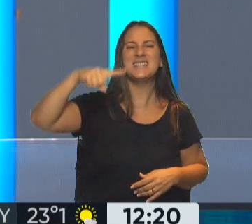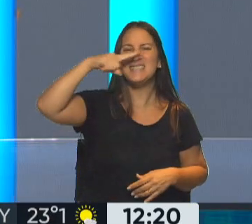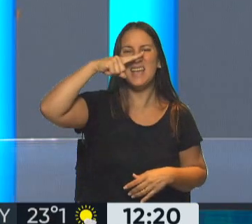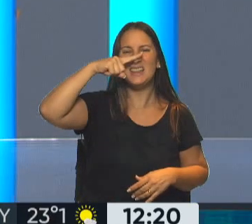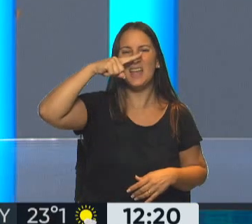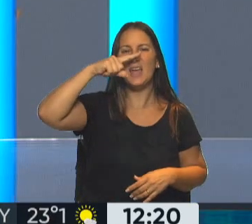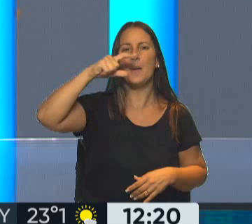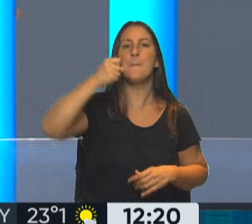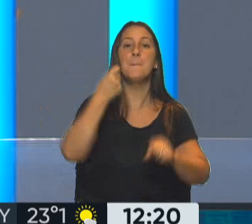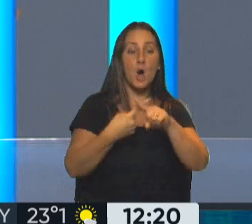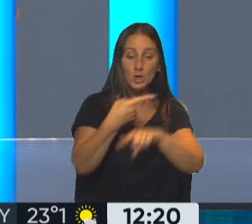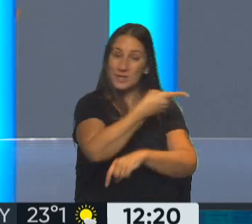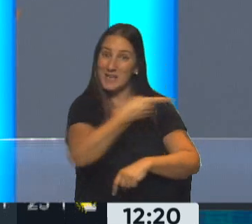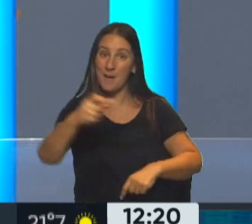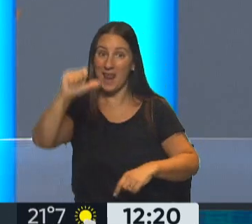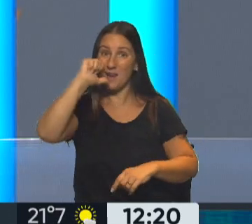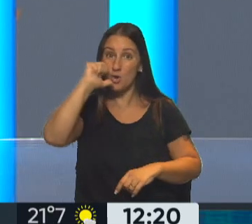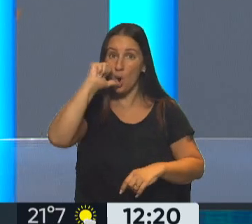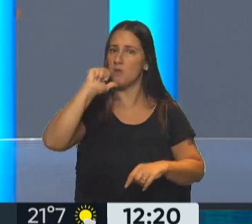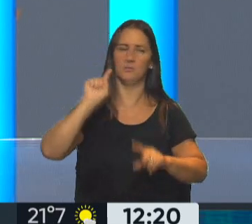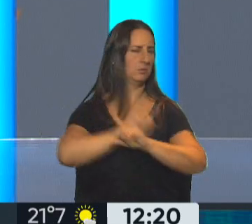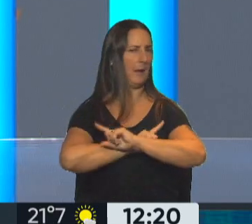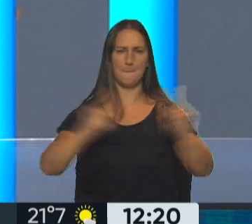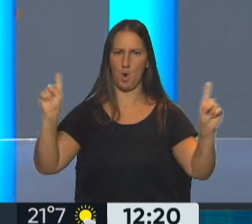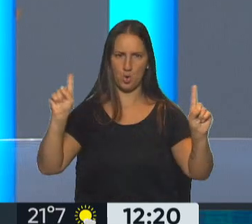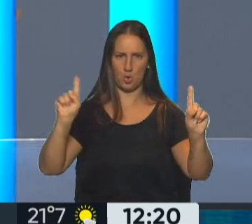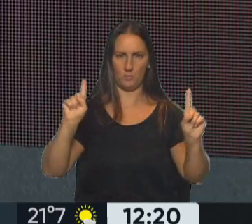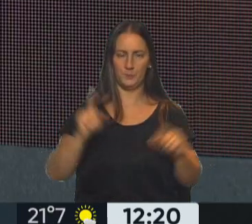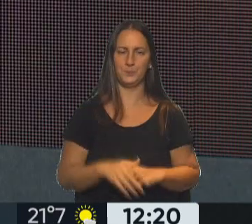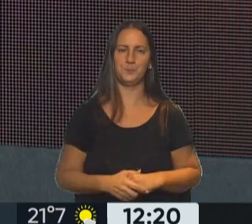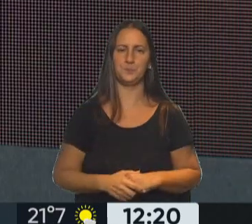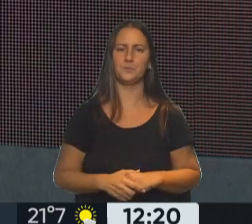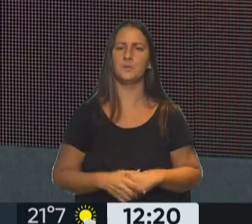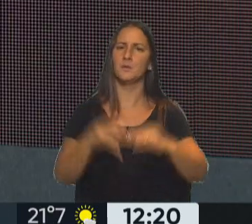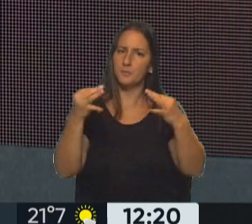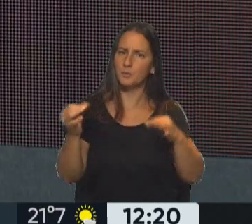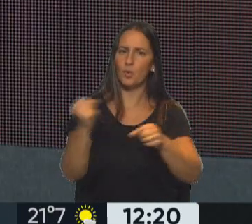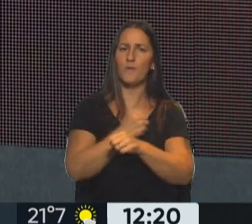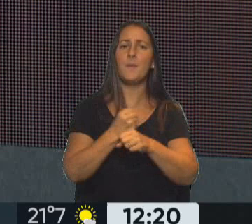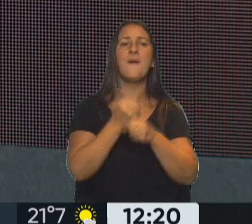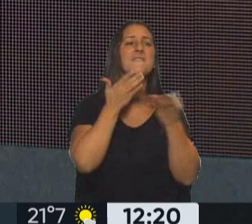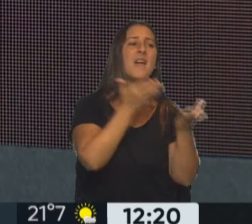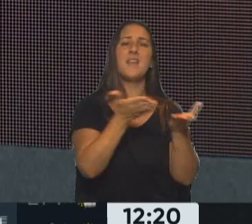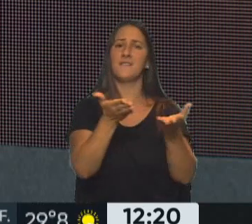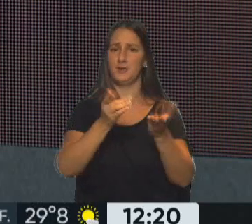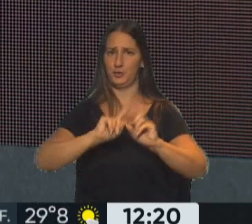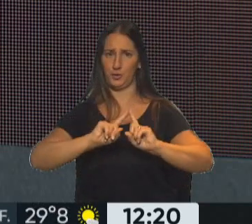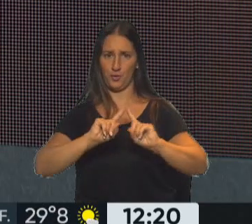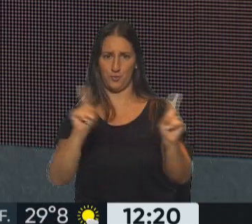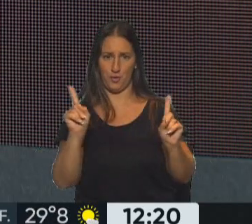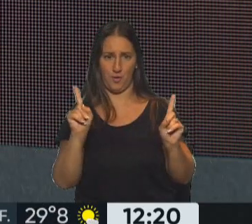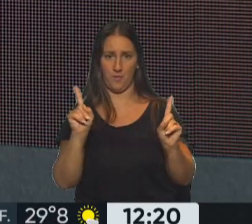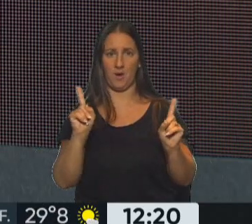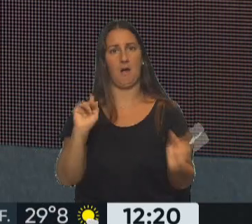alcohol por semana, o sea, una por día. Bien, entonces está confirmado que no genera beneficios y por el contrario,